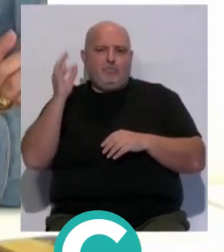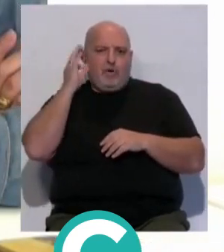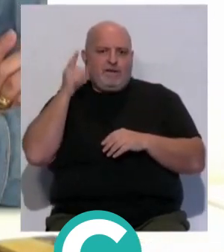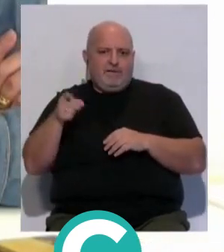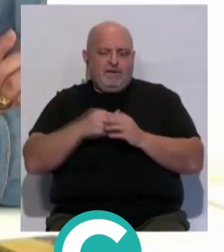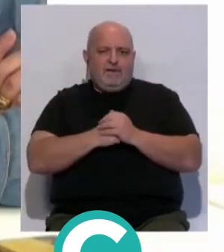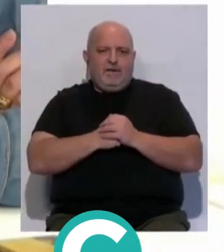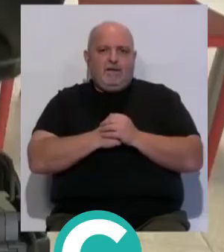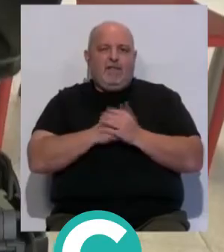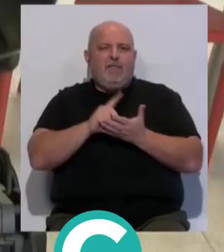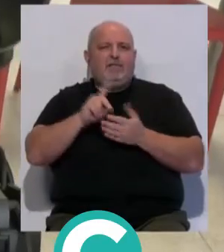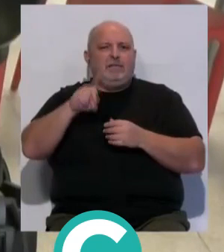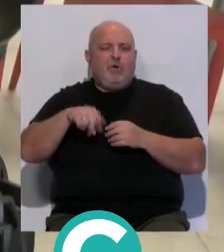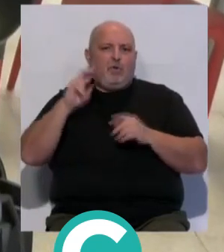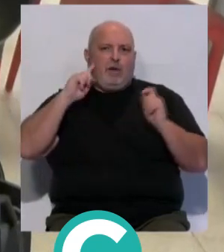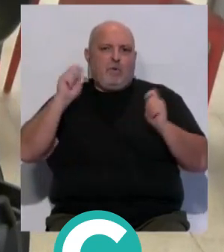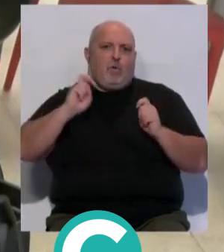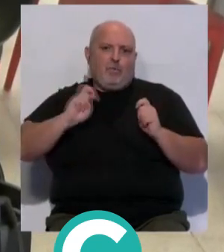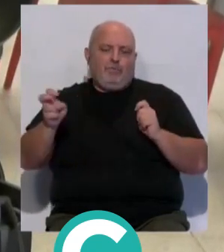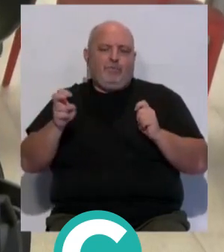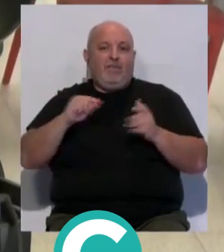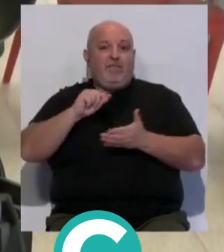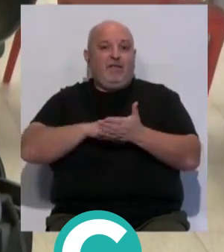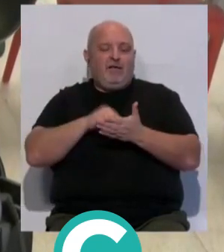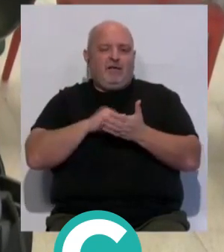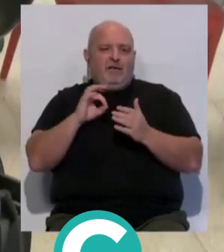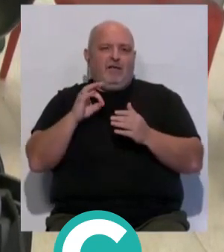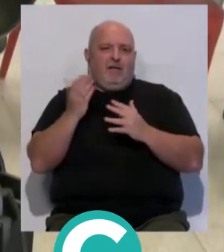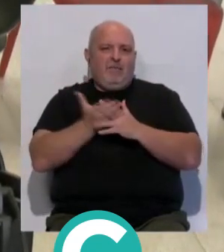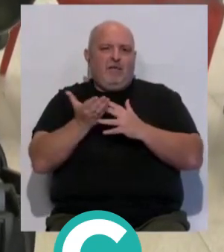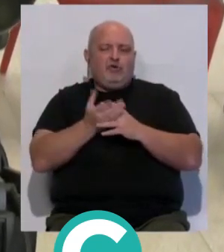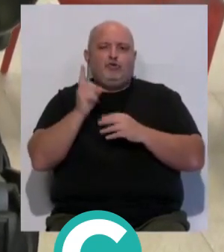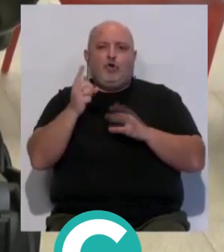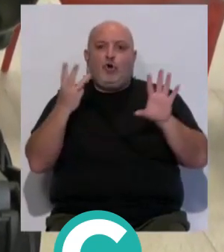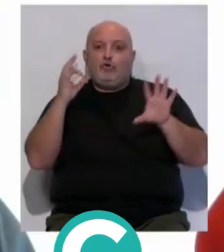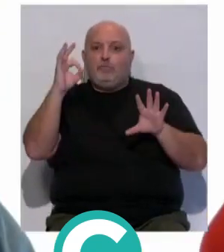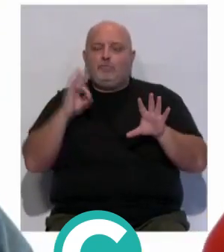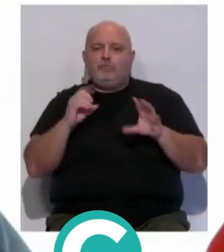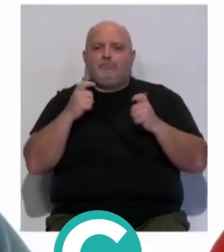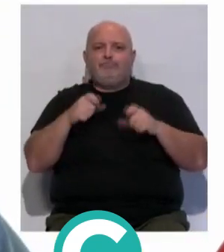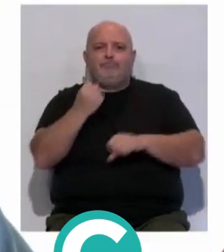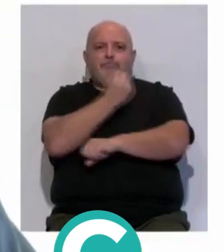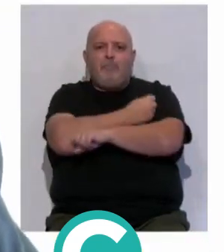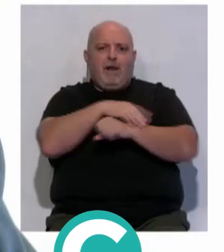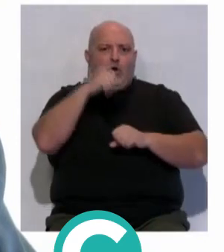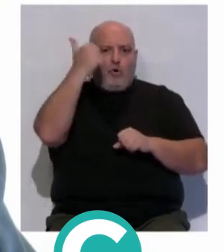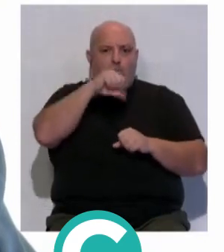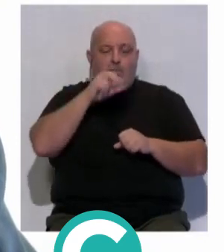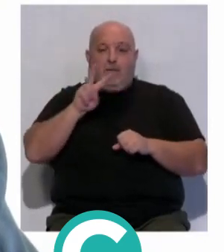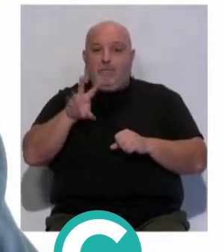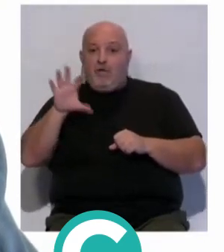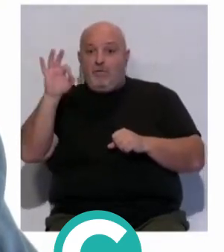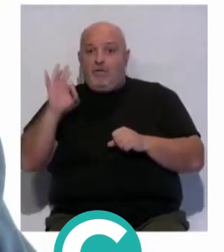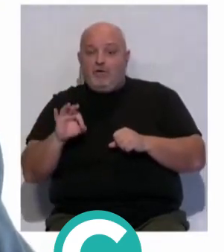mujeres. Y un dato aún más alarmante en cuanto a los contratos a tiempo parcial, solo el 8% son registrados para hombres, mientras que el